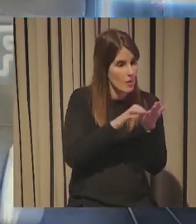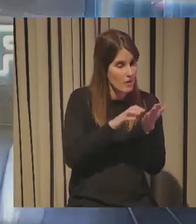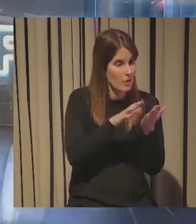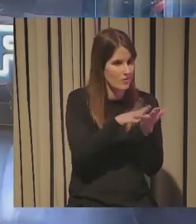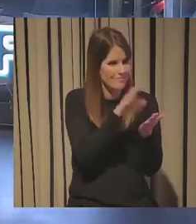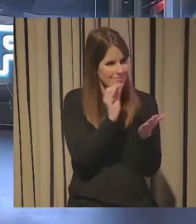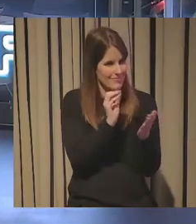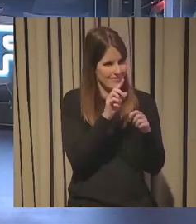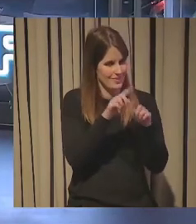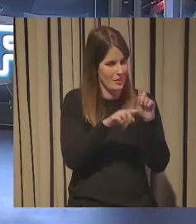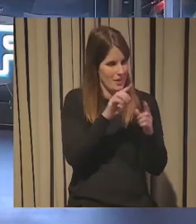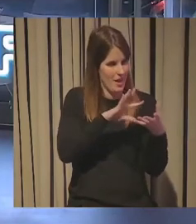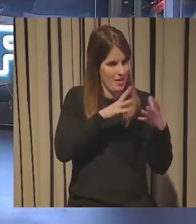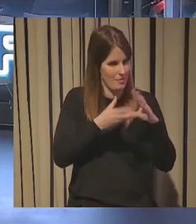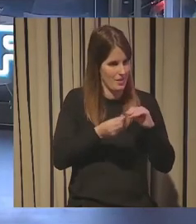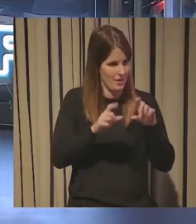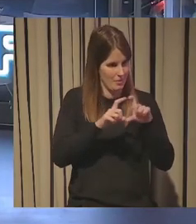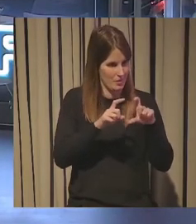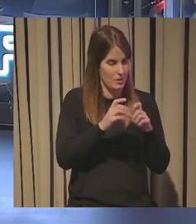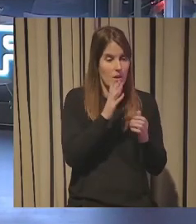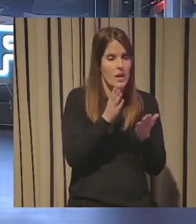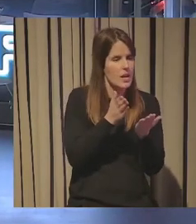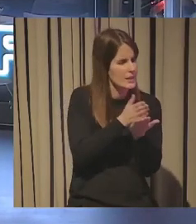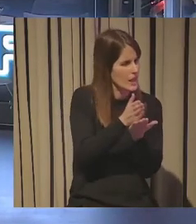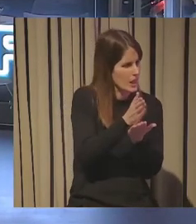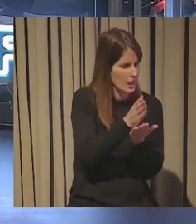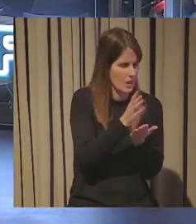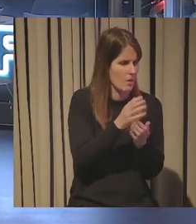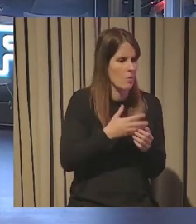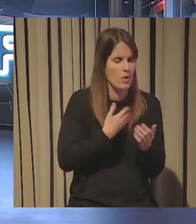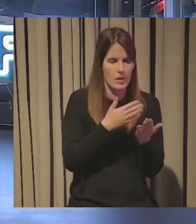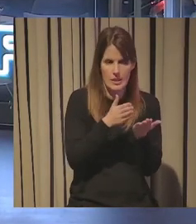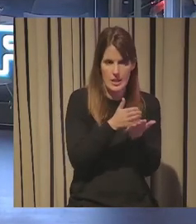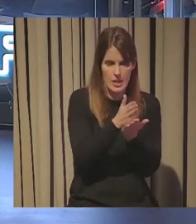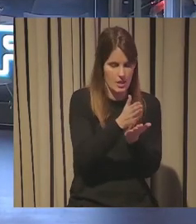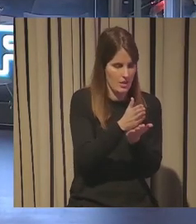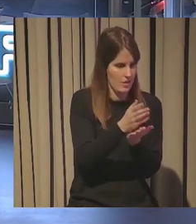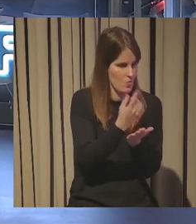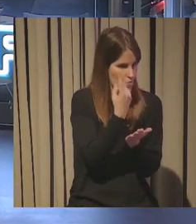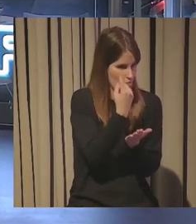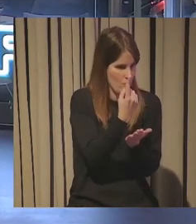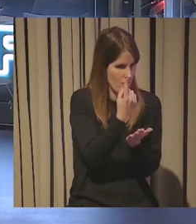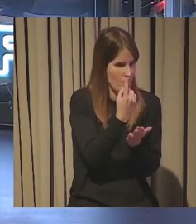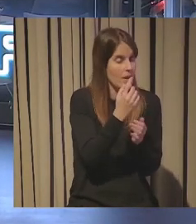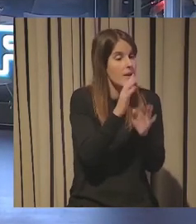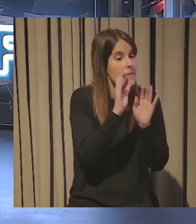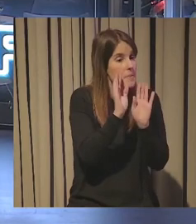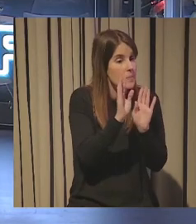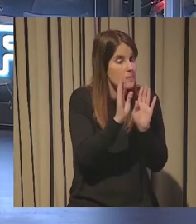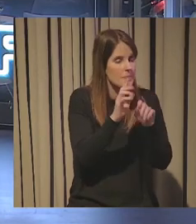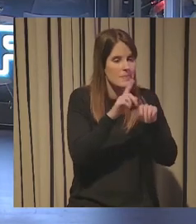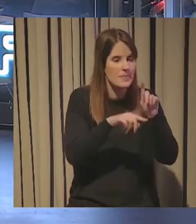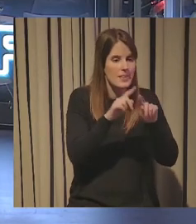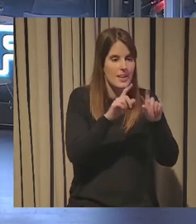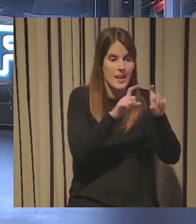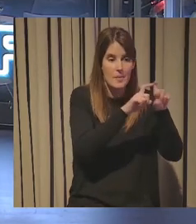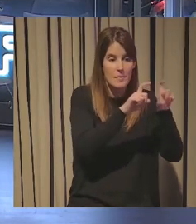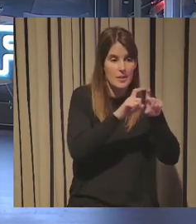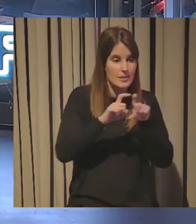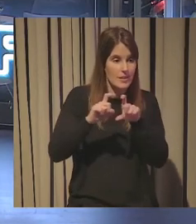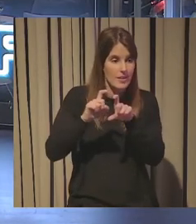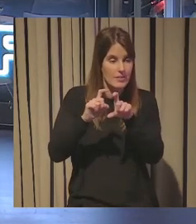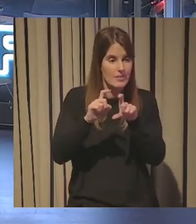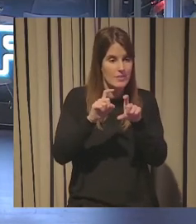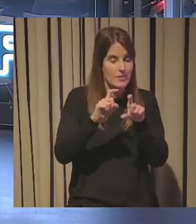porque estabas diciendo una misma tendencia en cualquiera de los sectores en los que estáis en cualquiera de las empresas por tamaño por todo es muy